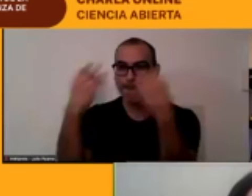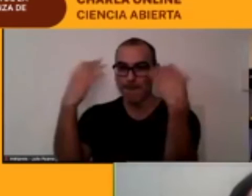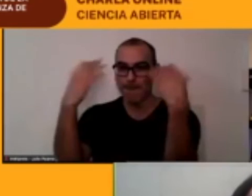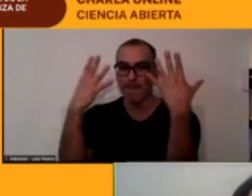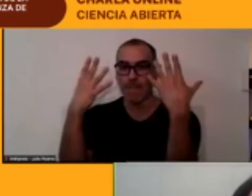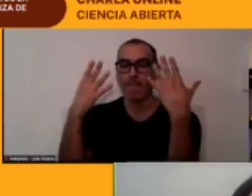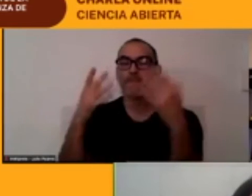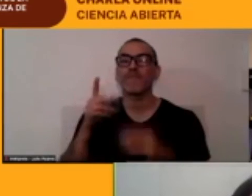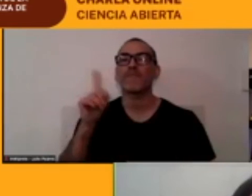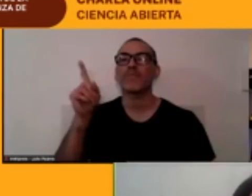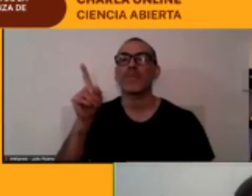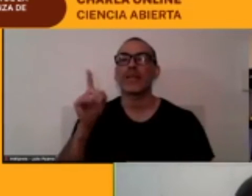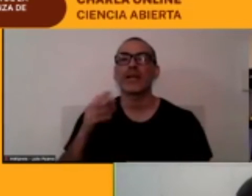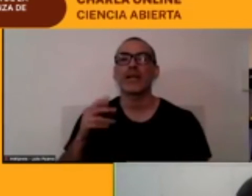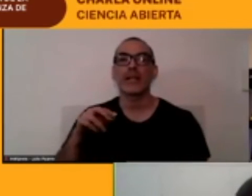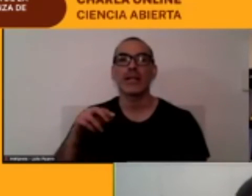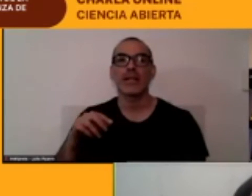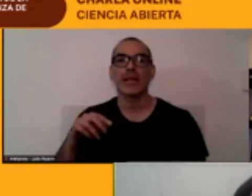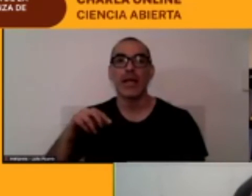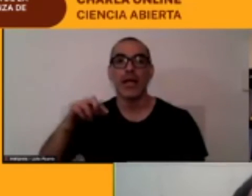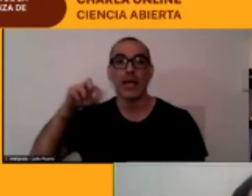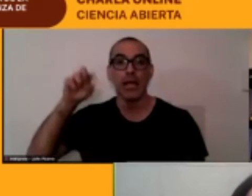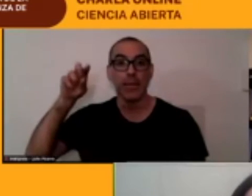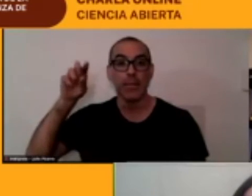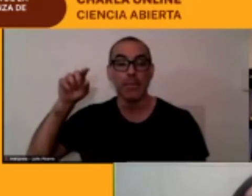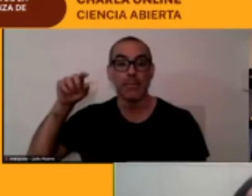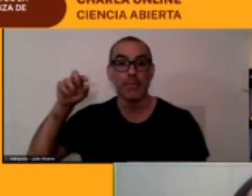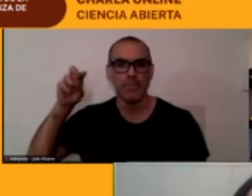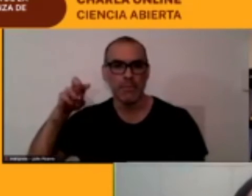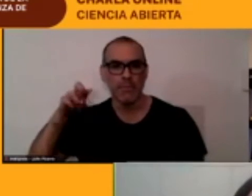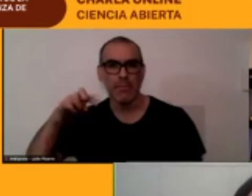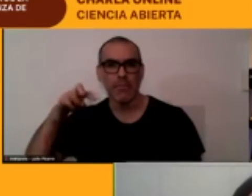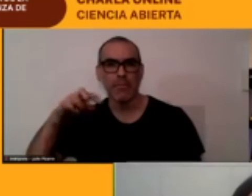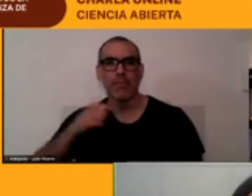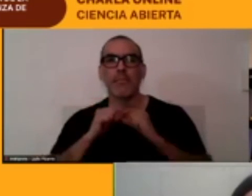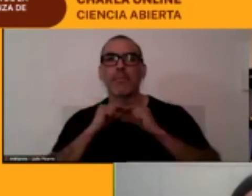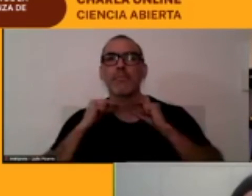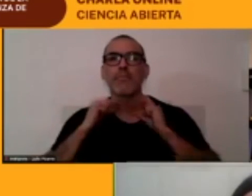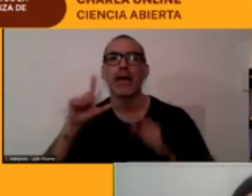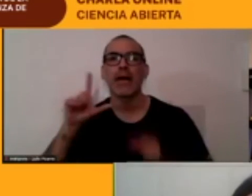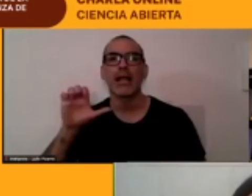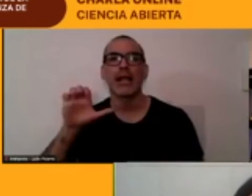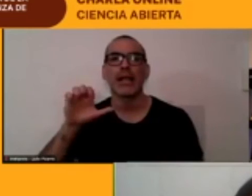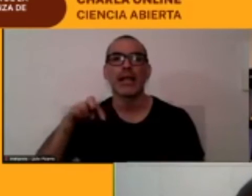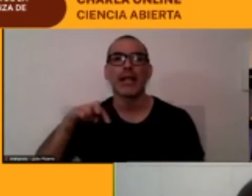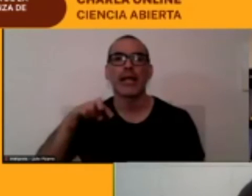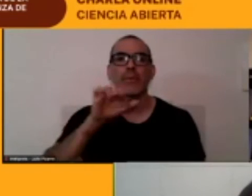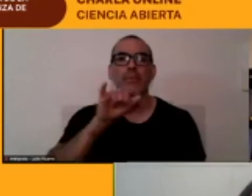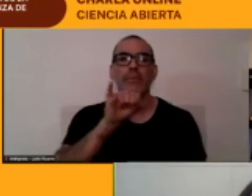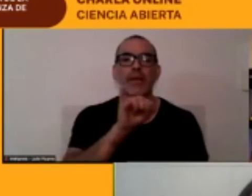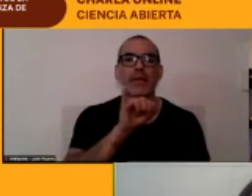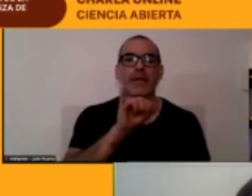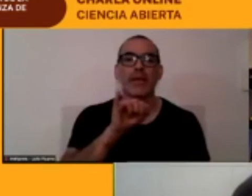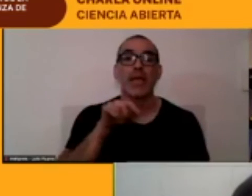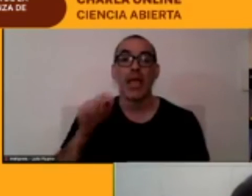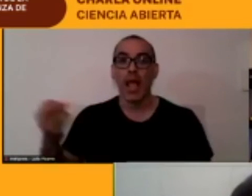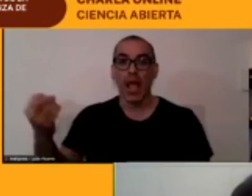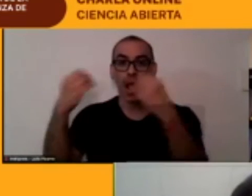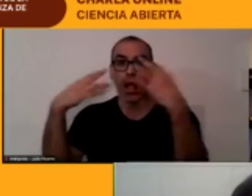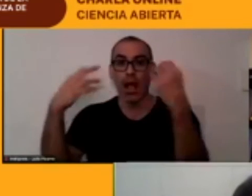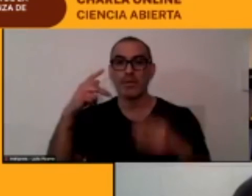padre le page y ella aprendió mucho del Cusa desde el padre le page y ella nos puede dar